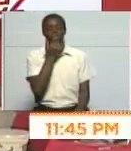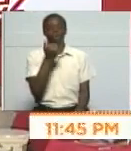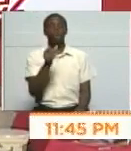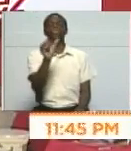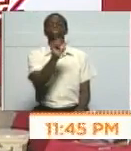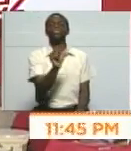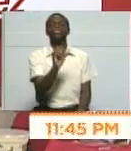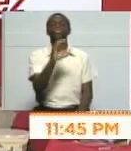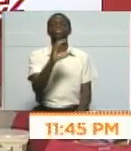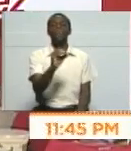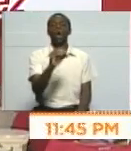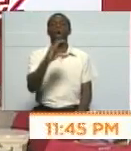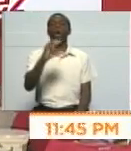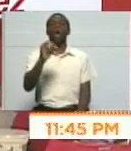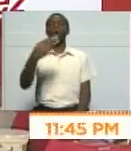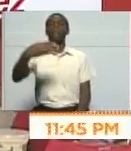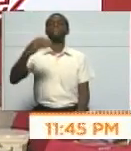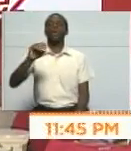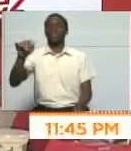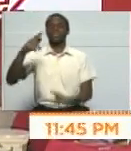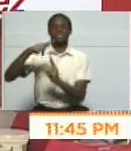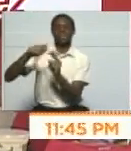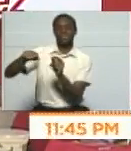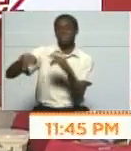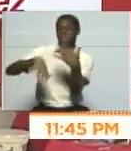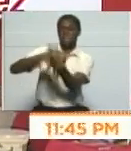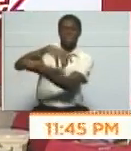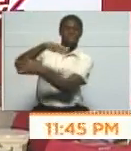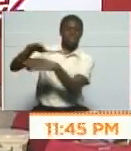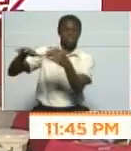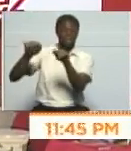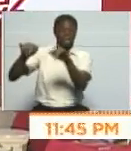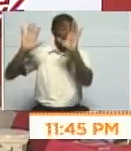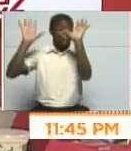muertos en Socopó. Ponen las fotos de masacres en México.